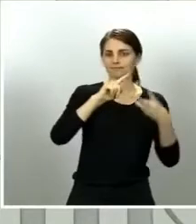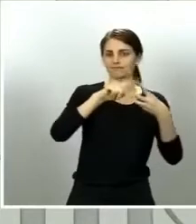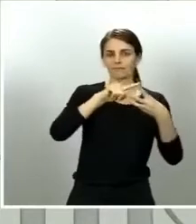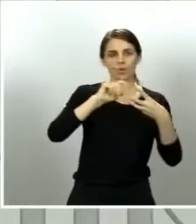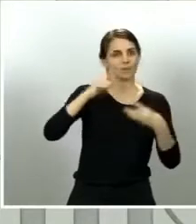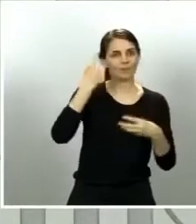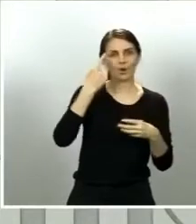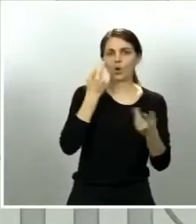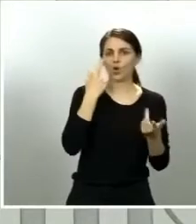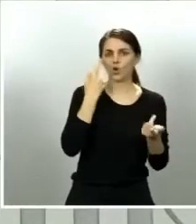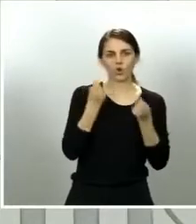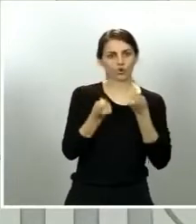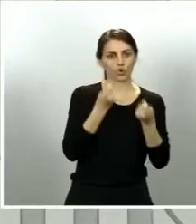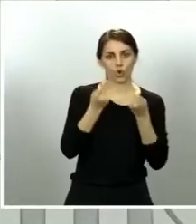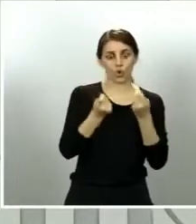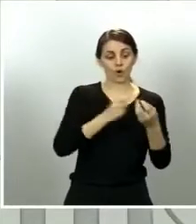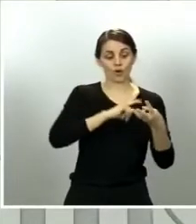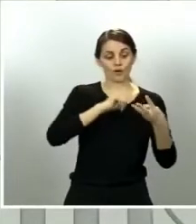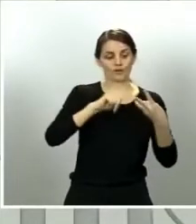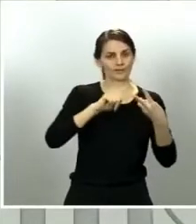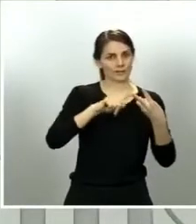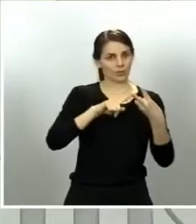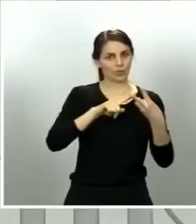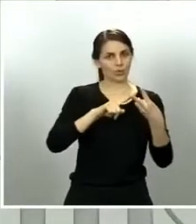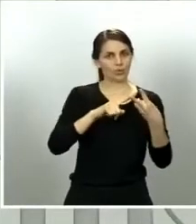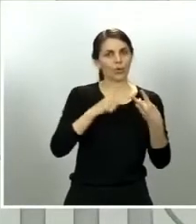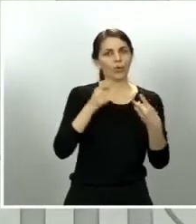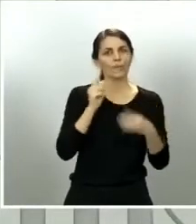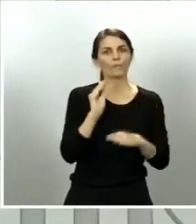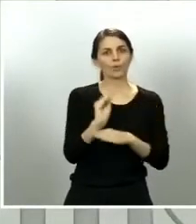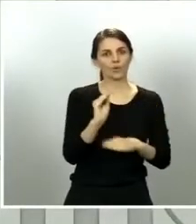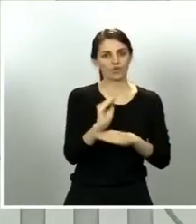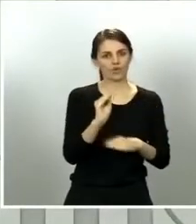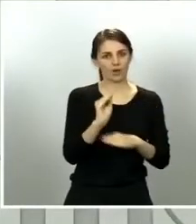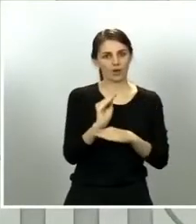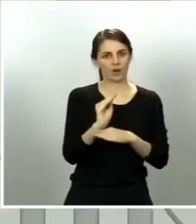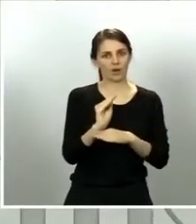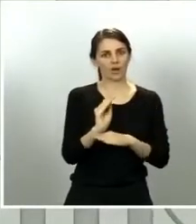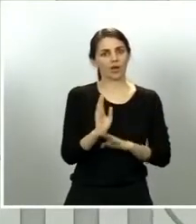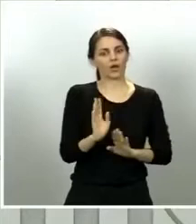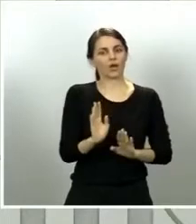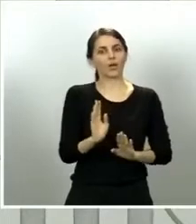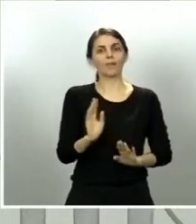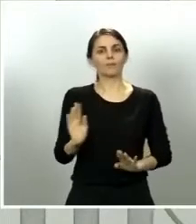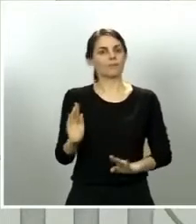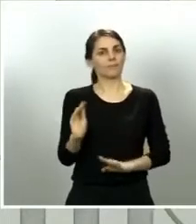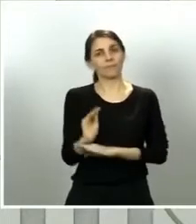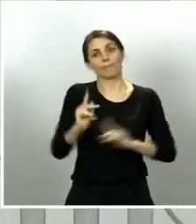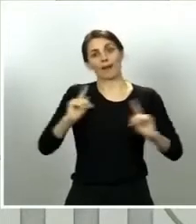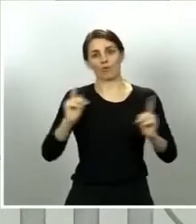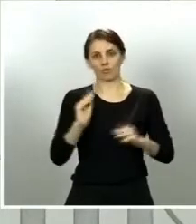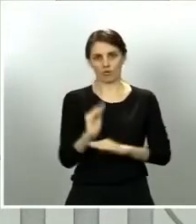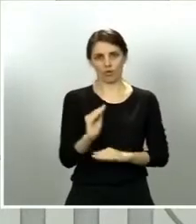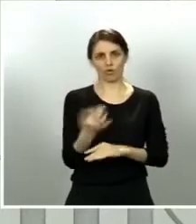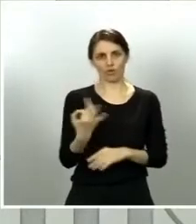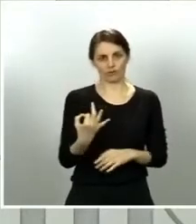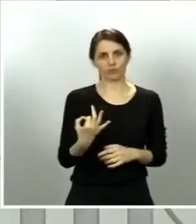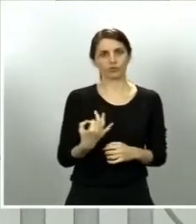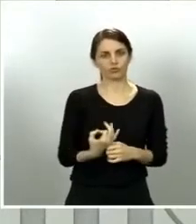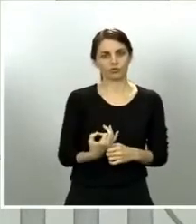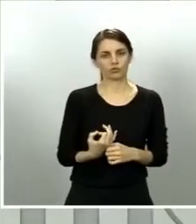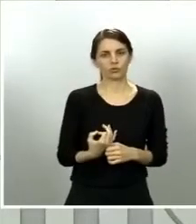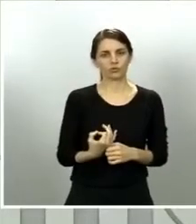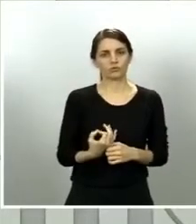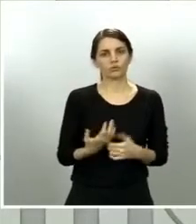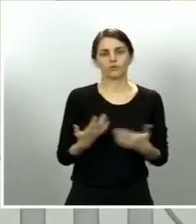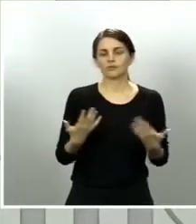prudencia y la precaución. No hemos, y así lo tenemos que decir con claridad y con humildad,